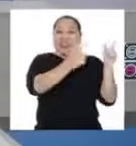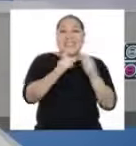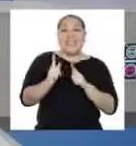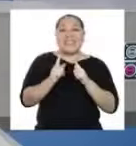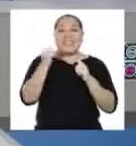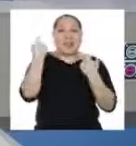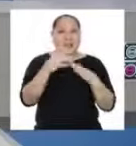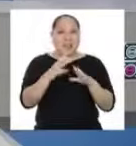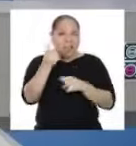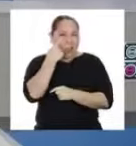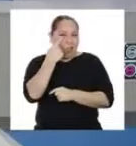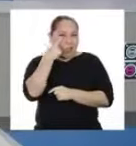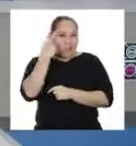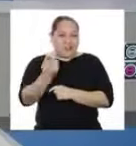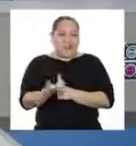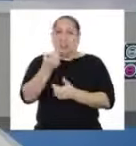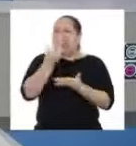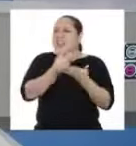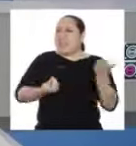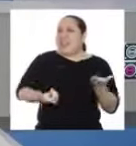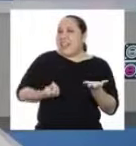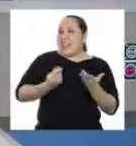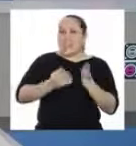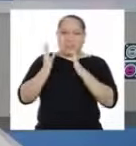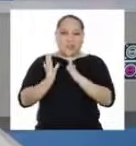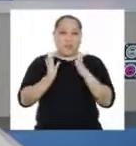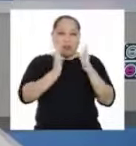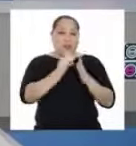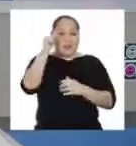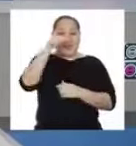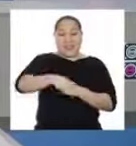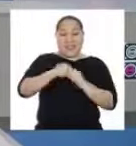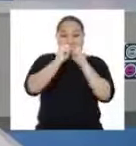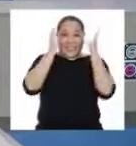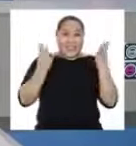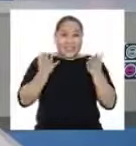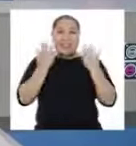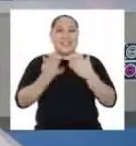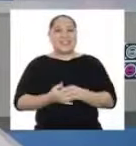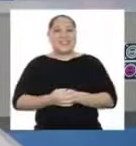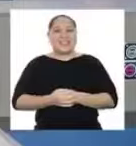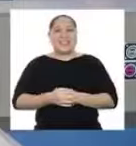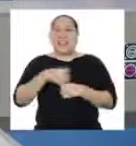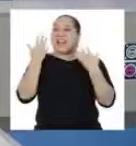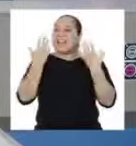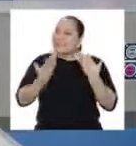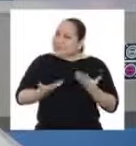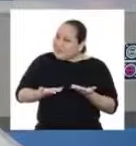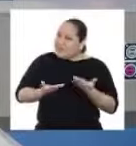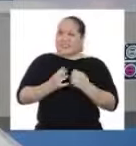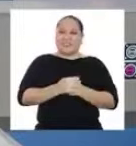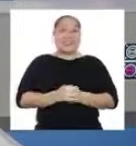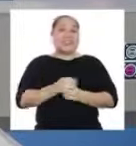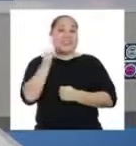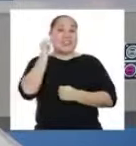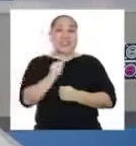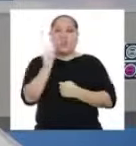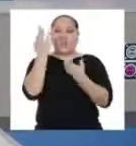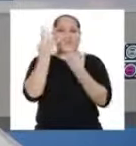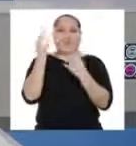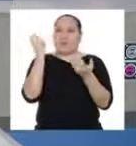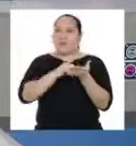¿Están listas y listos para conocer qué es lo que nos tiene preparado para este día? Entonces,